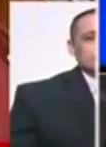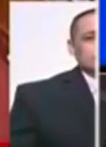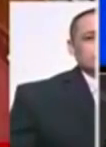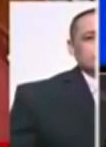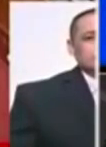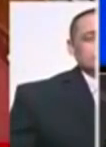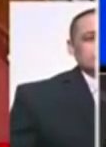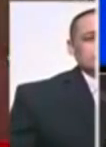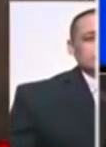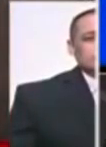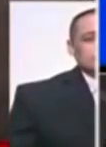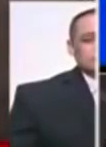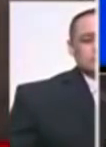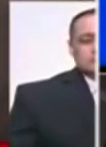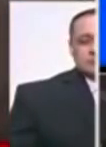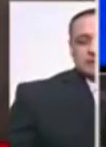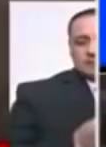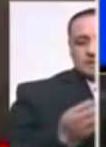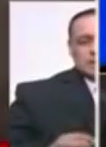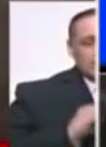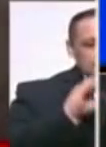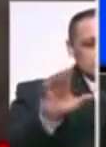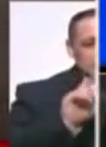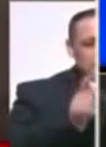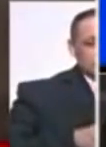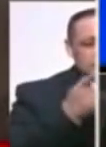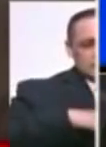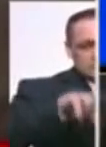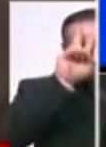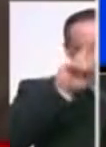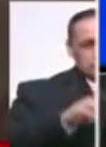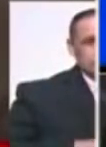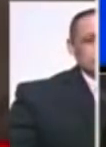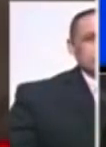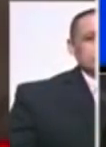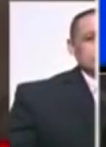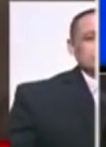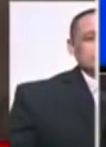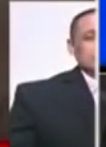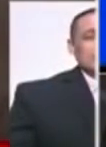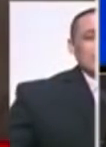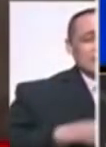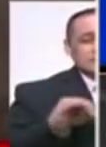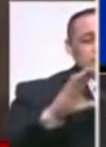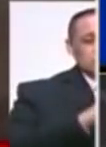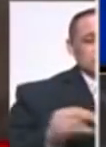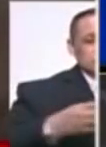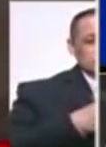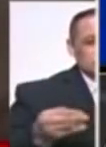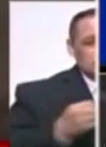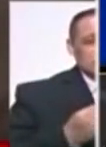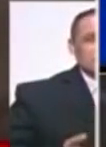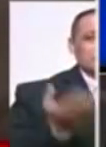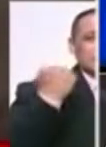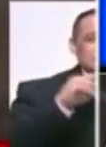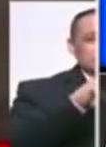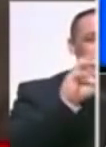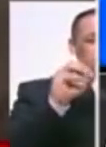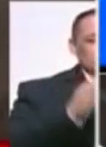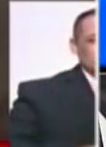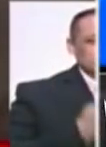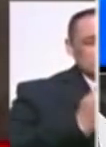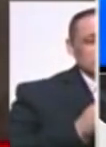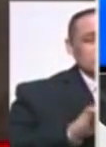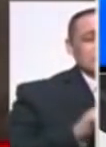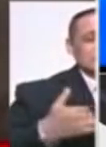qué otras componendas, qué otras prebendas habrán. Entonces, tiene 15. Le quiero pedir ir a la pausa, vamos a regresar para continuar la entrevista, vamos a